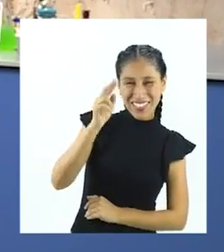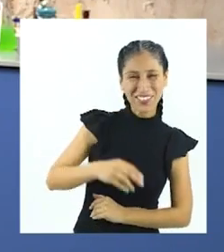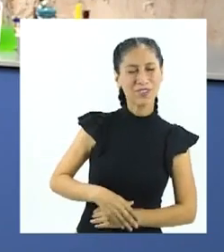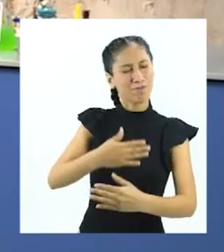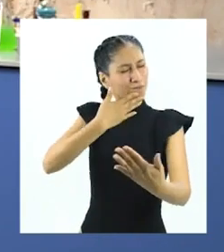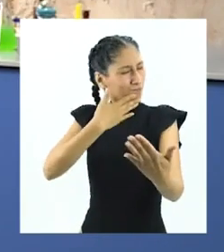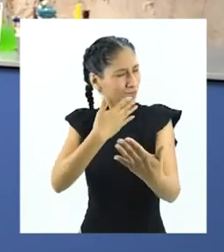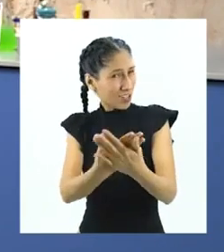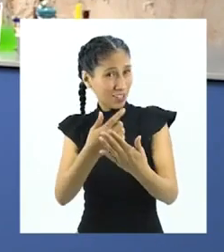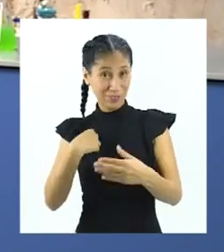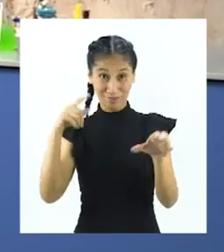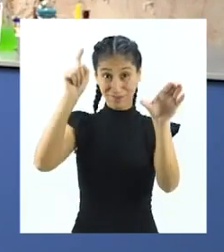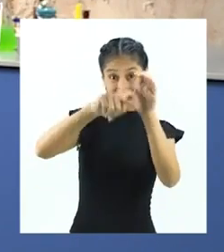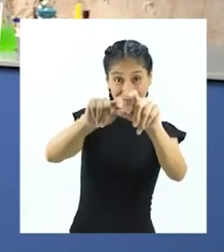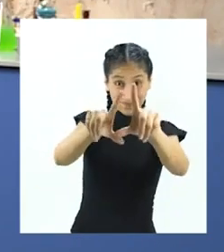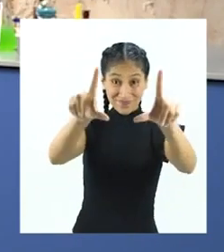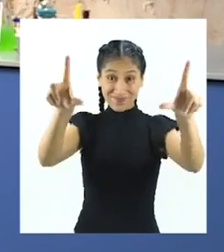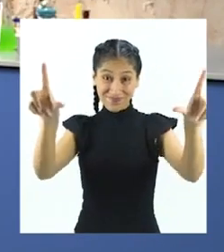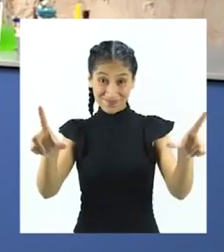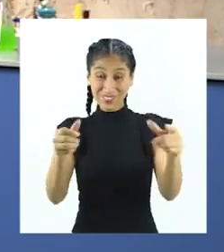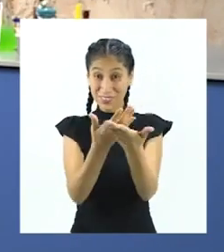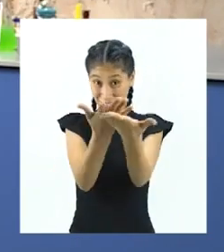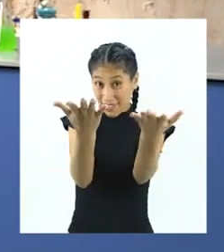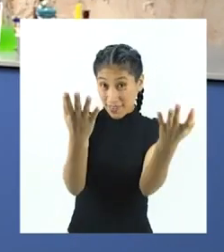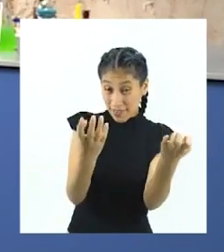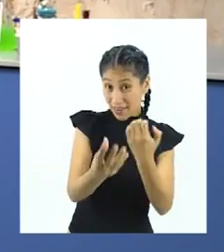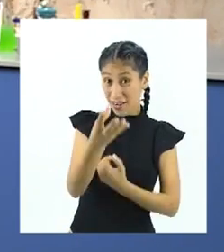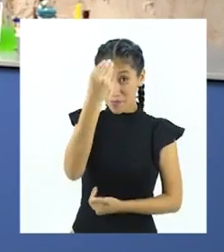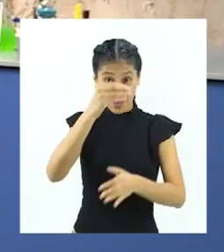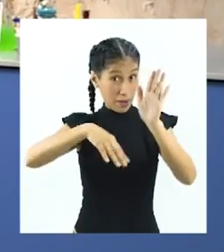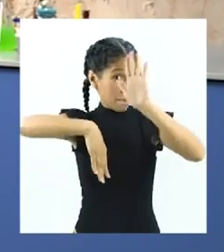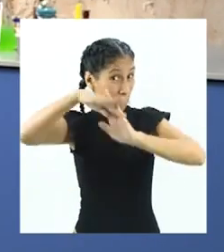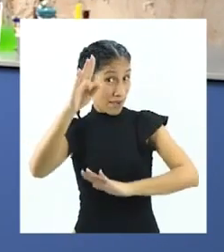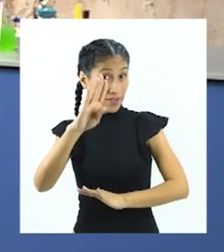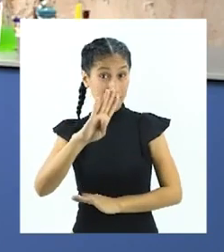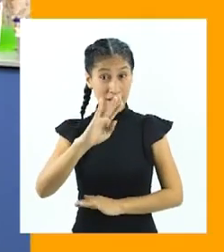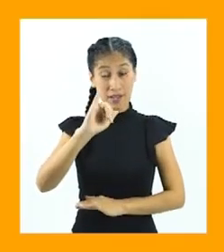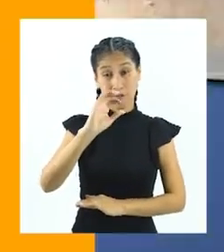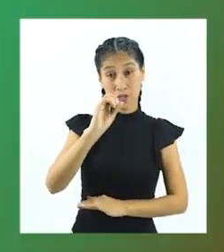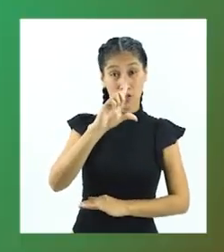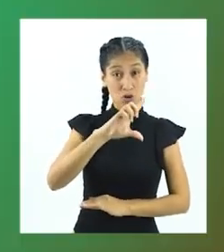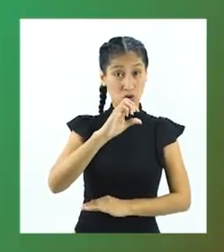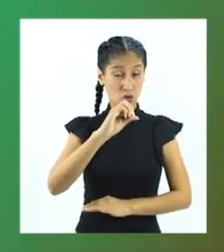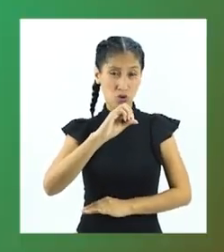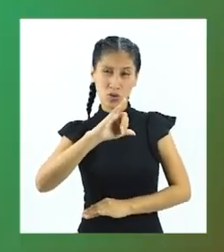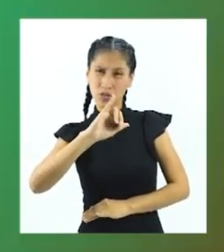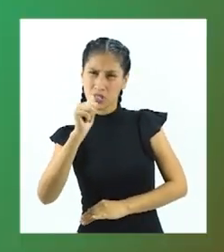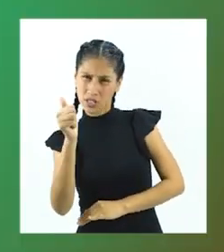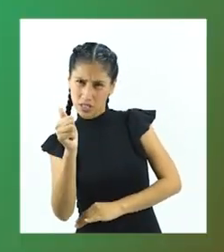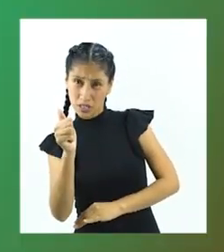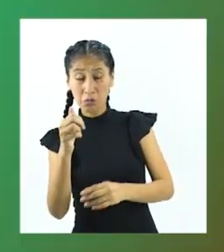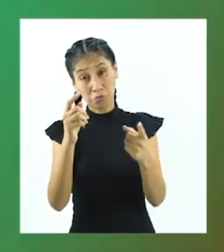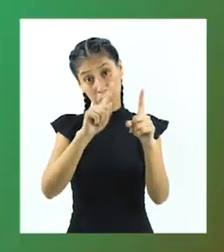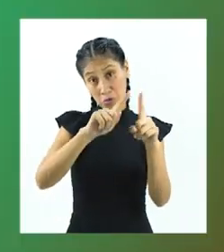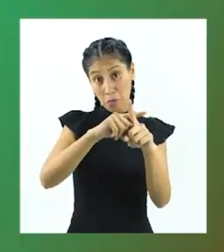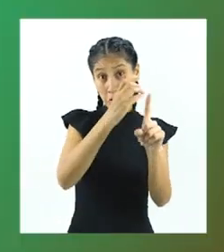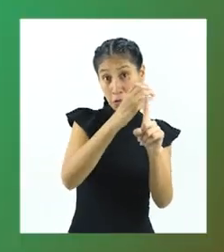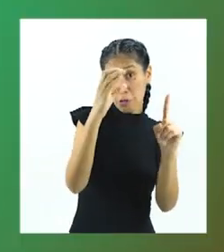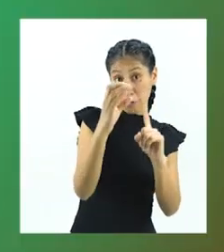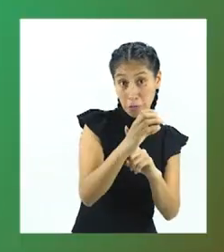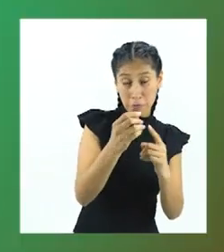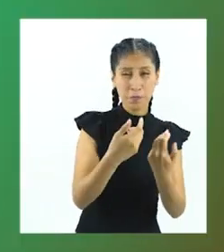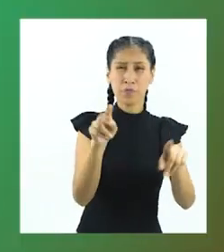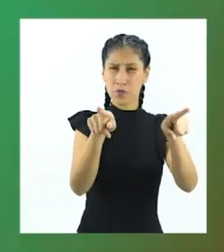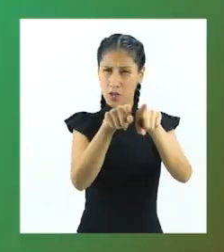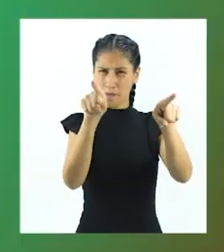Gracias por permitirme participar. Me parece que quieren conocer más sobre la biología y la ciencia y acerca de la aplicación